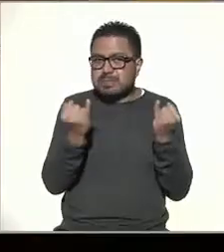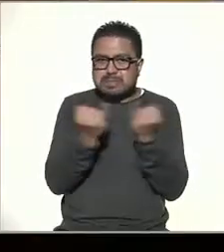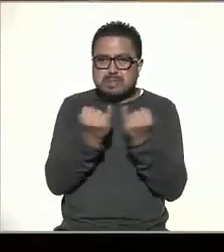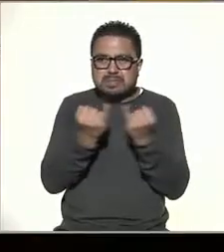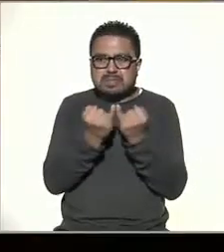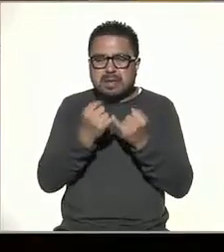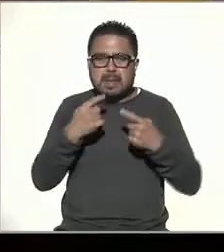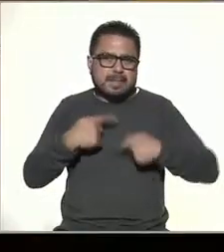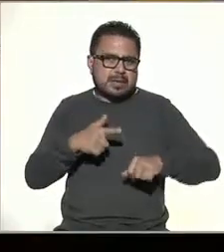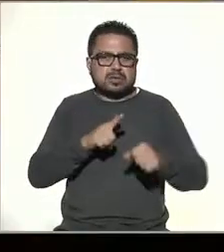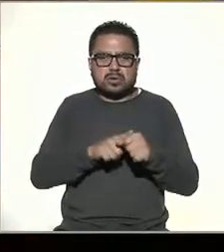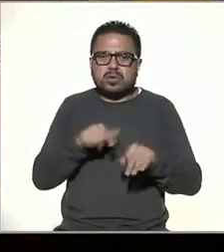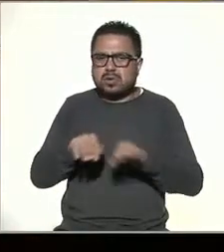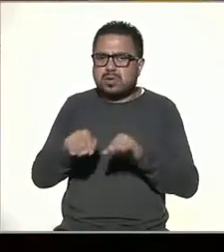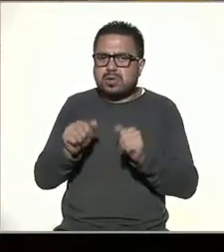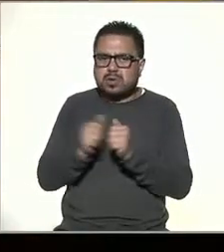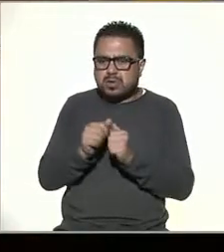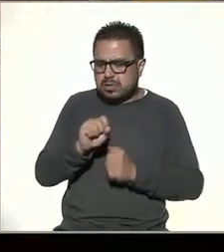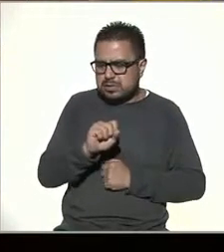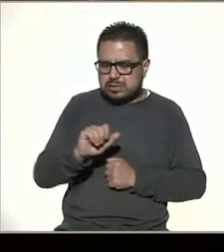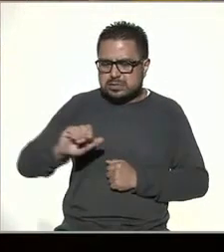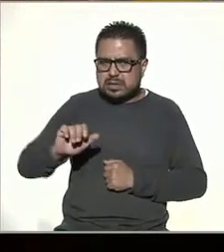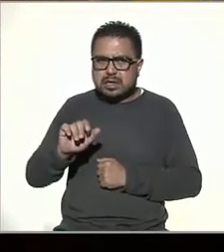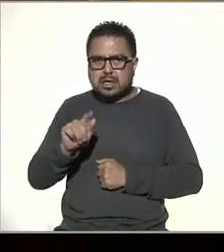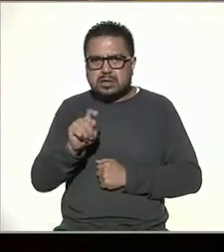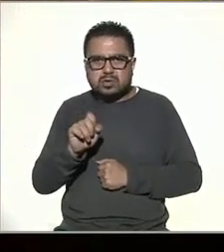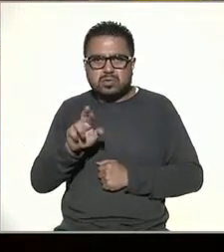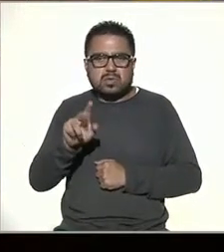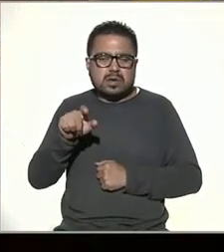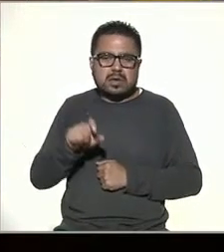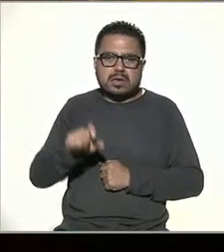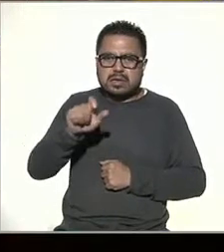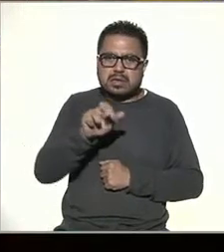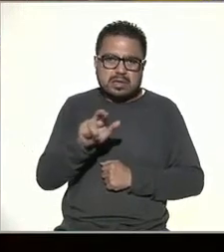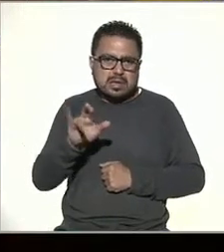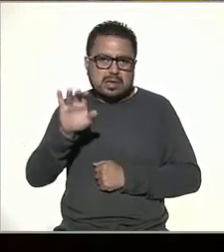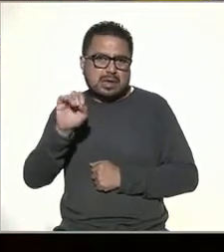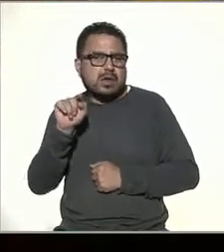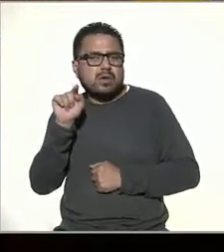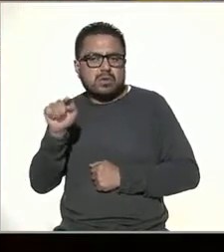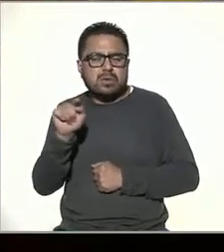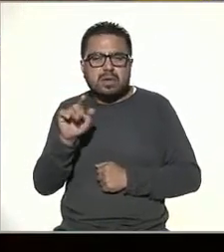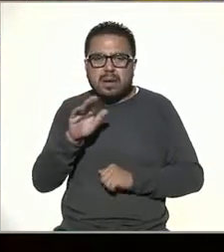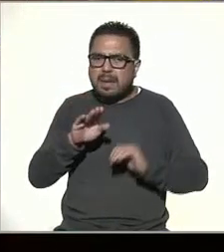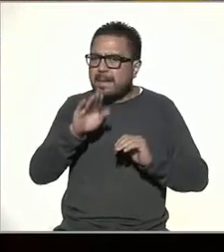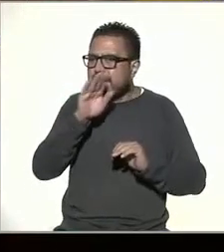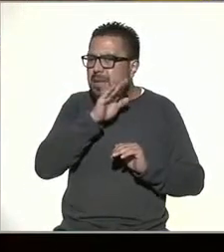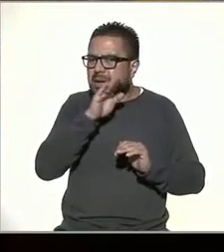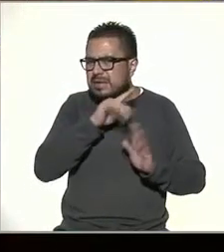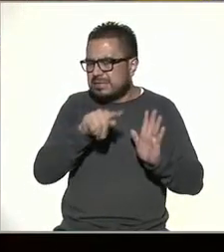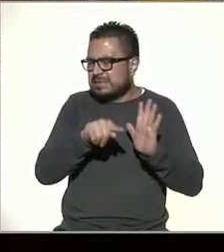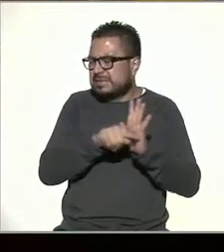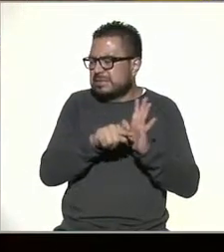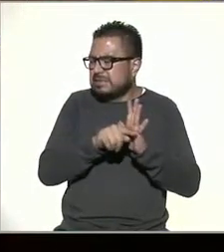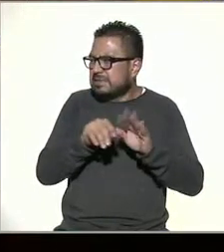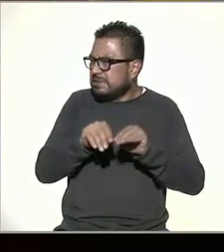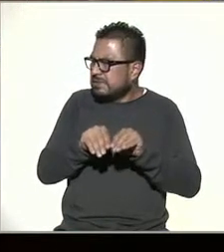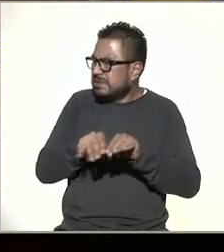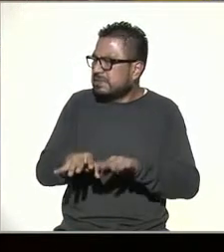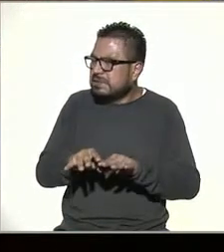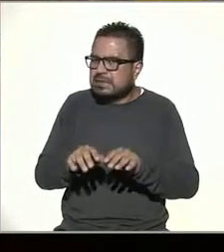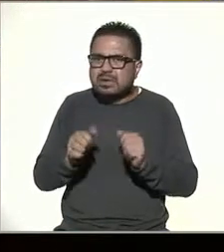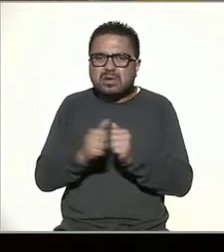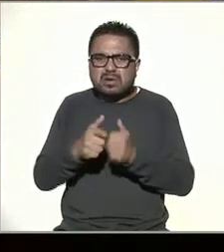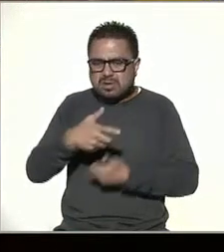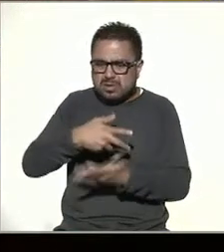estoy personalmente trabajando con sector en Quintana Roo para decir es como oye lo malo nos impacta negativamente nos impacta a